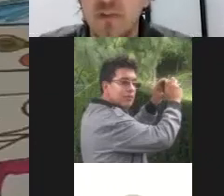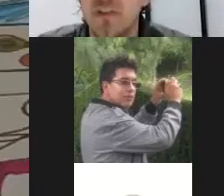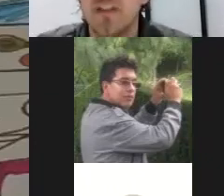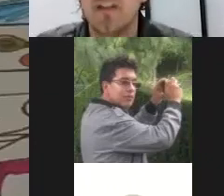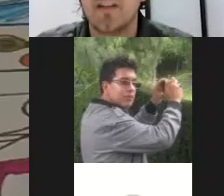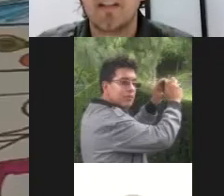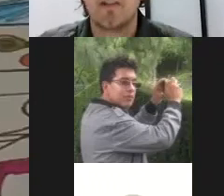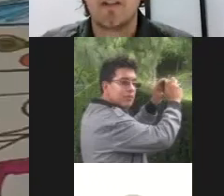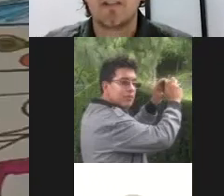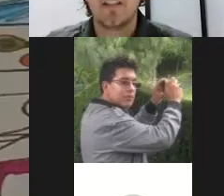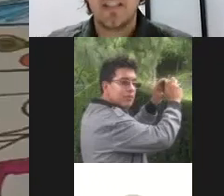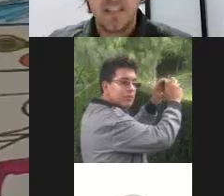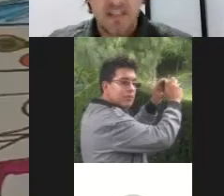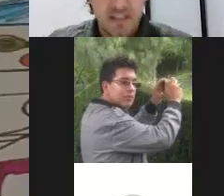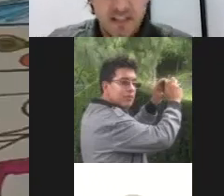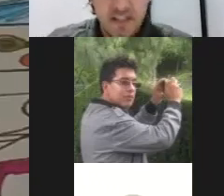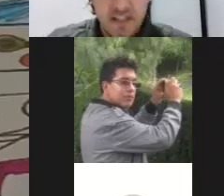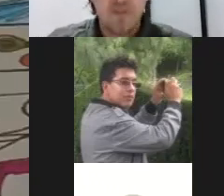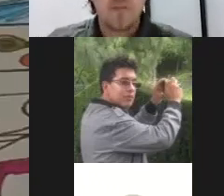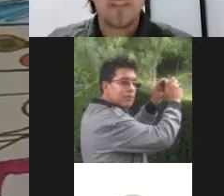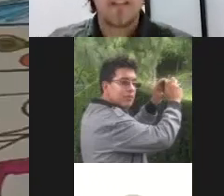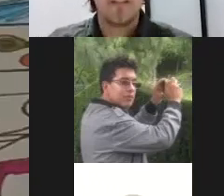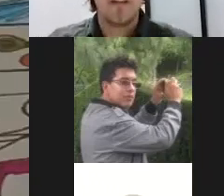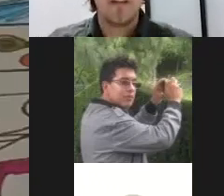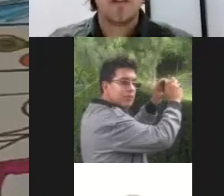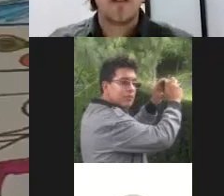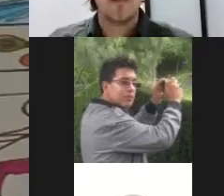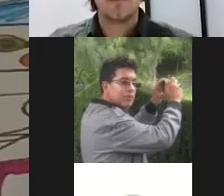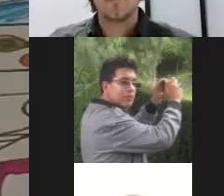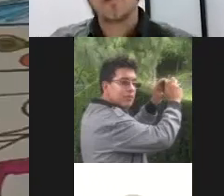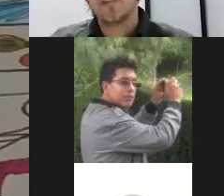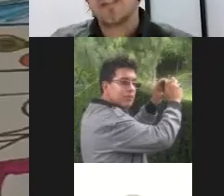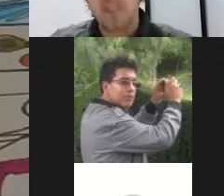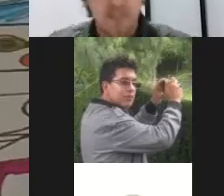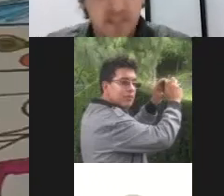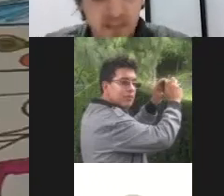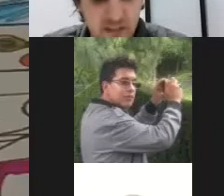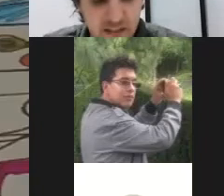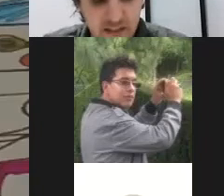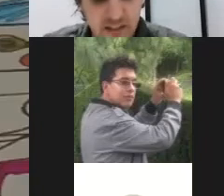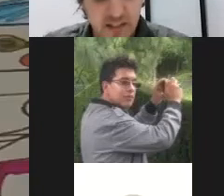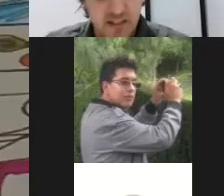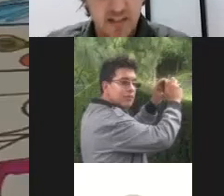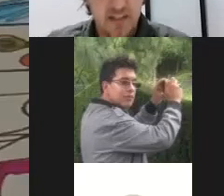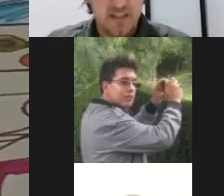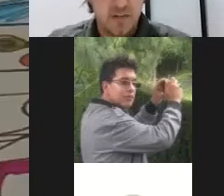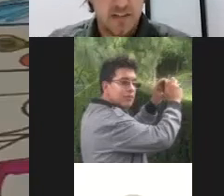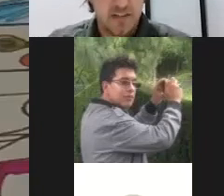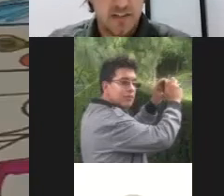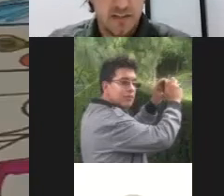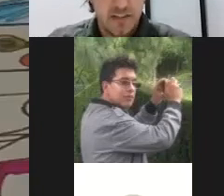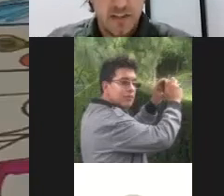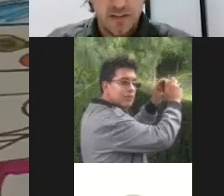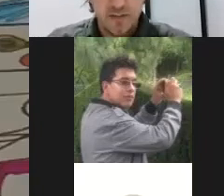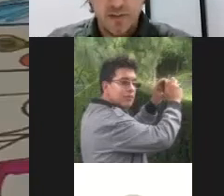números que tienen que ver con las horas del día y de alguna forma se grafica bueno qué es lo que hace el momento que se levanta hasta que hasta que se acuerda